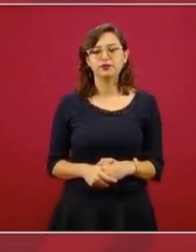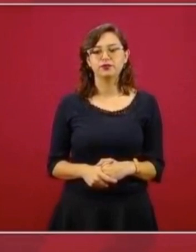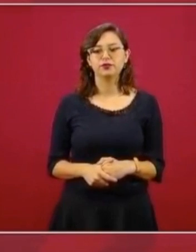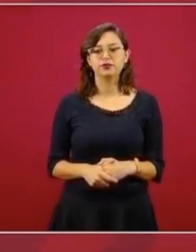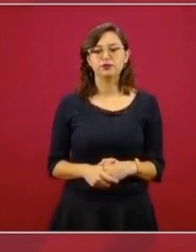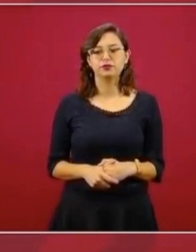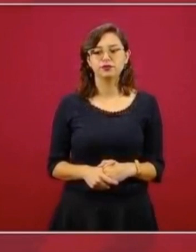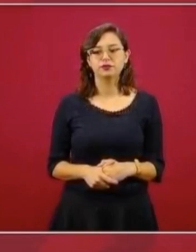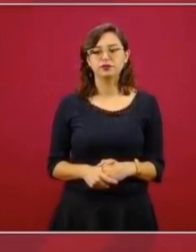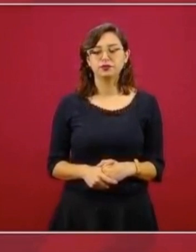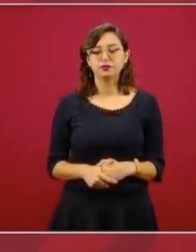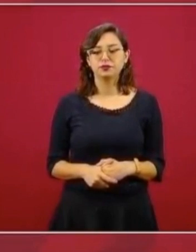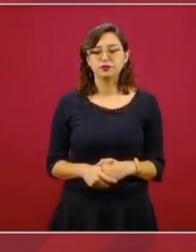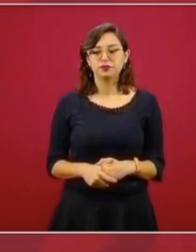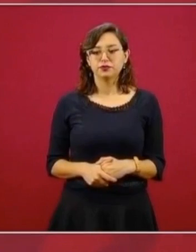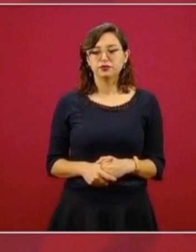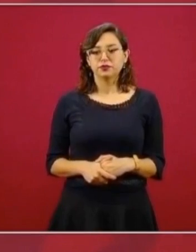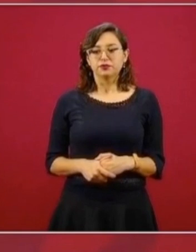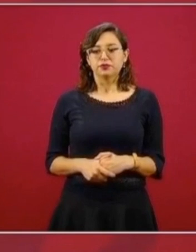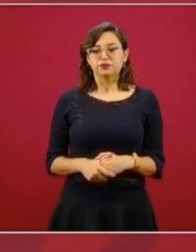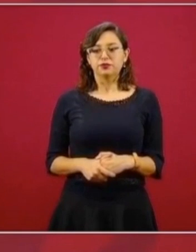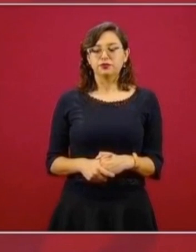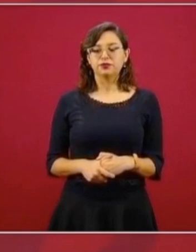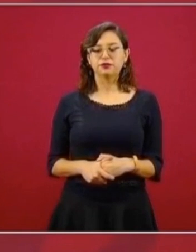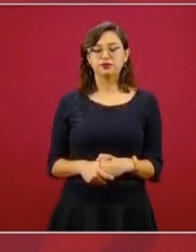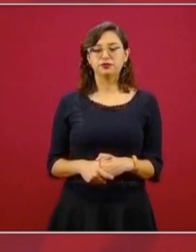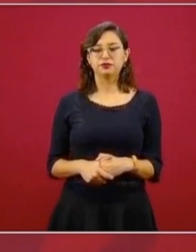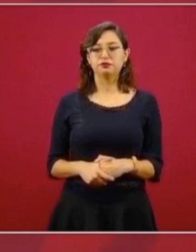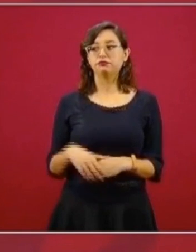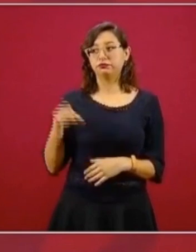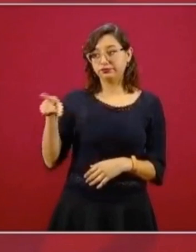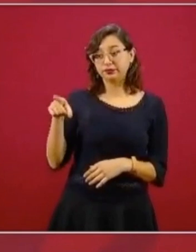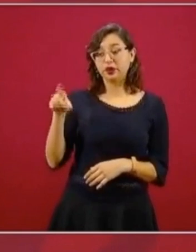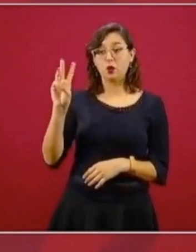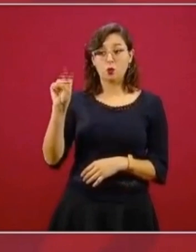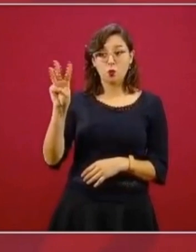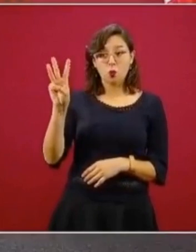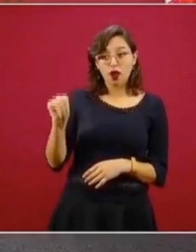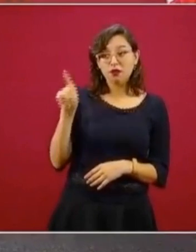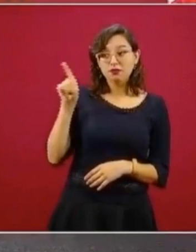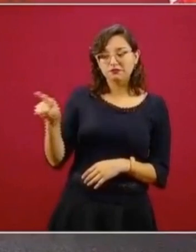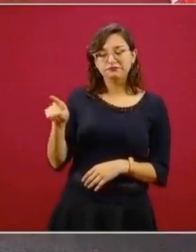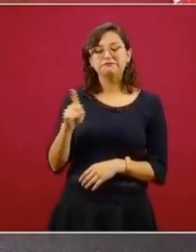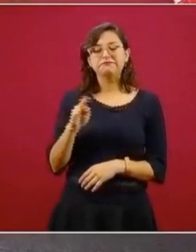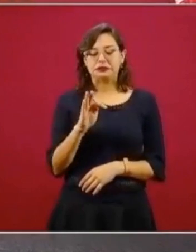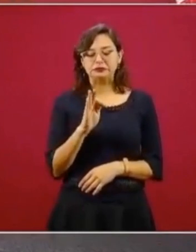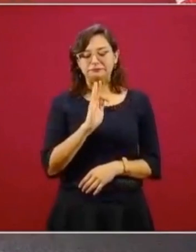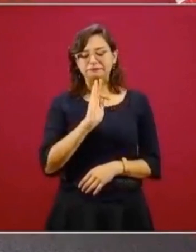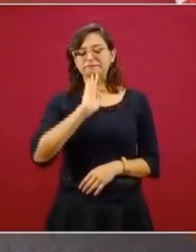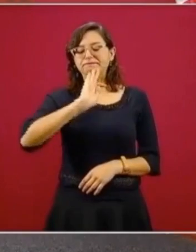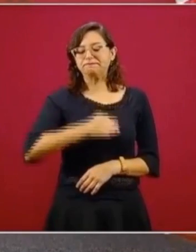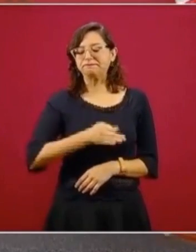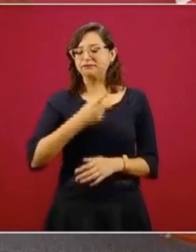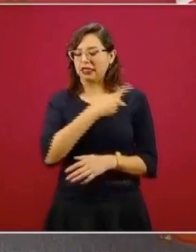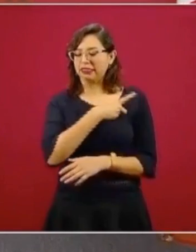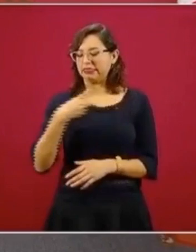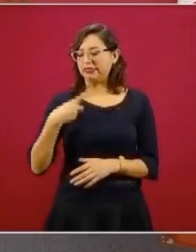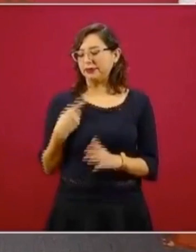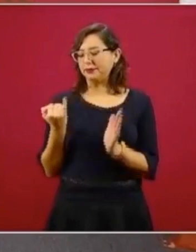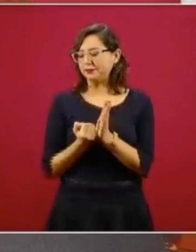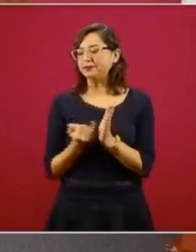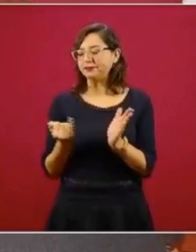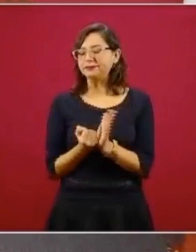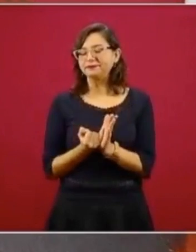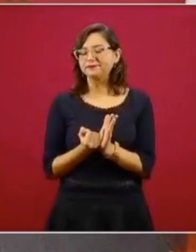aceptado que tenían esa deuda y que son otros tiempos,